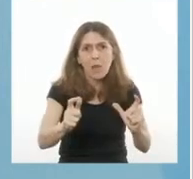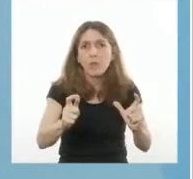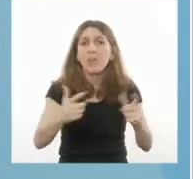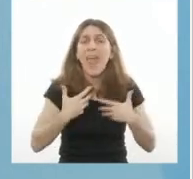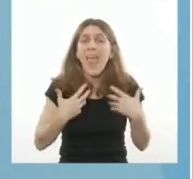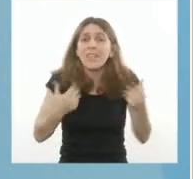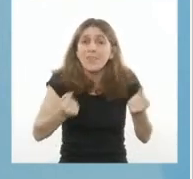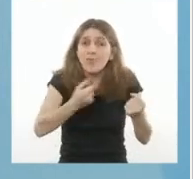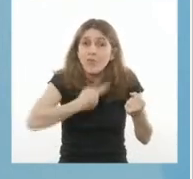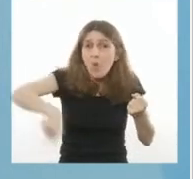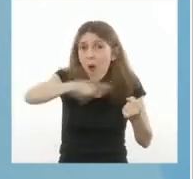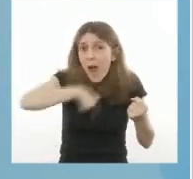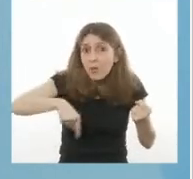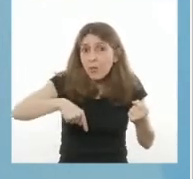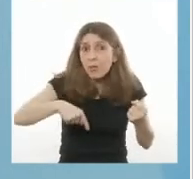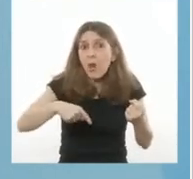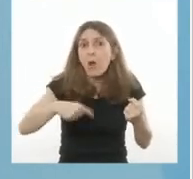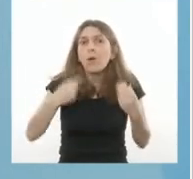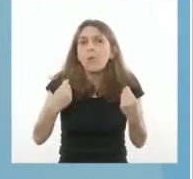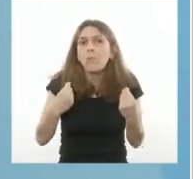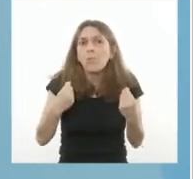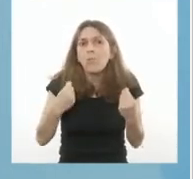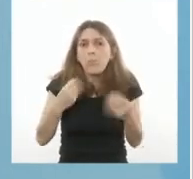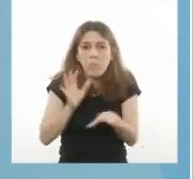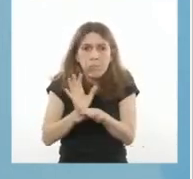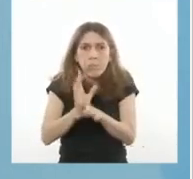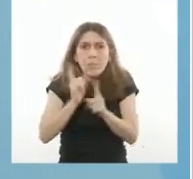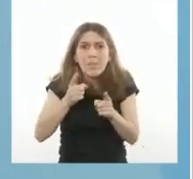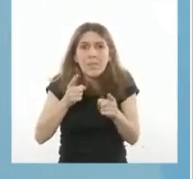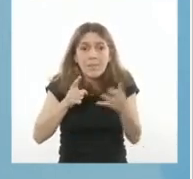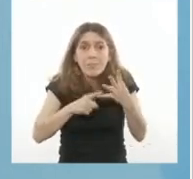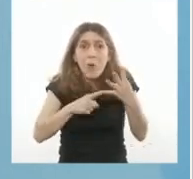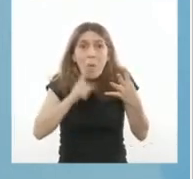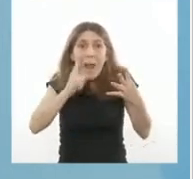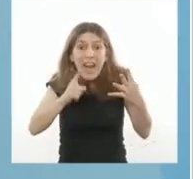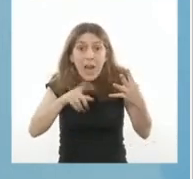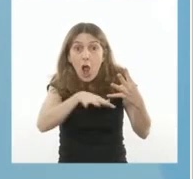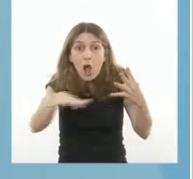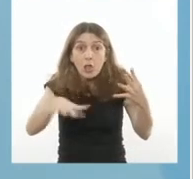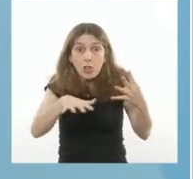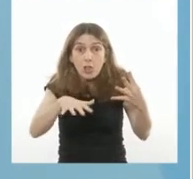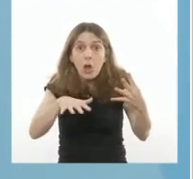haciendo para retomar en estas zonas la presencialidad